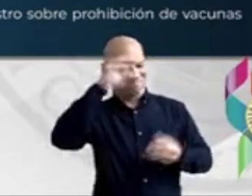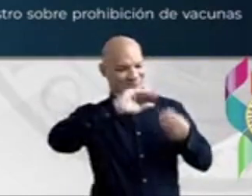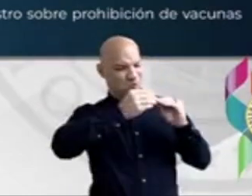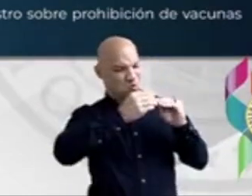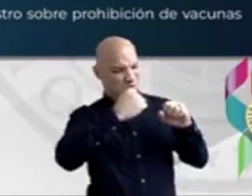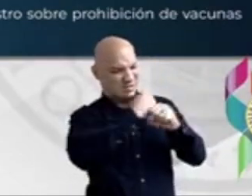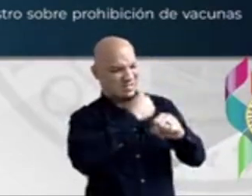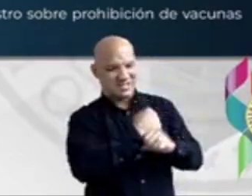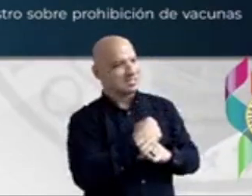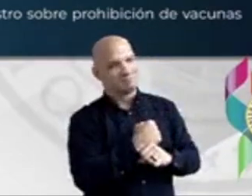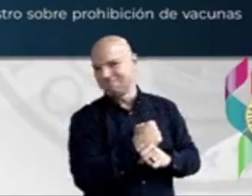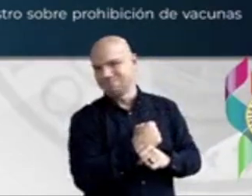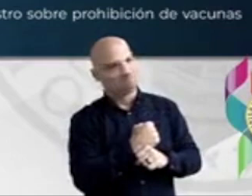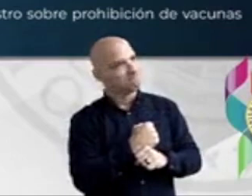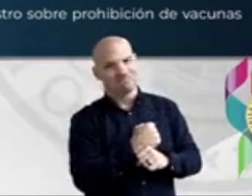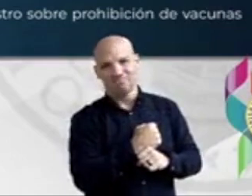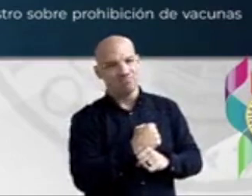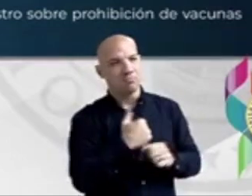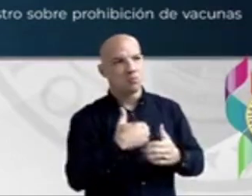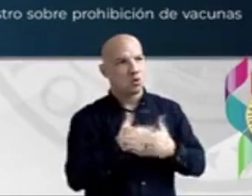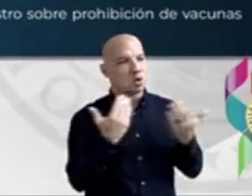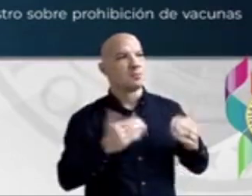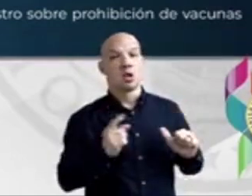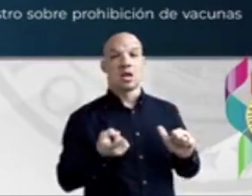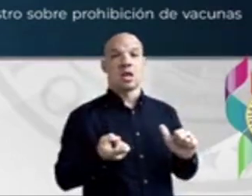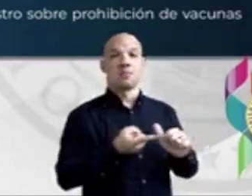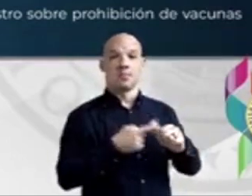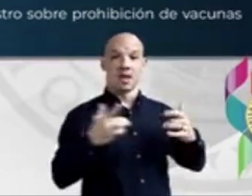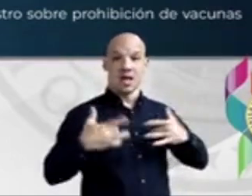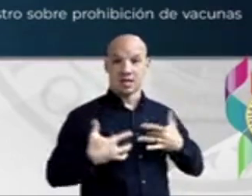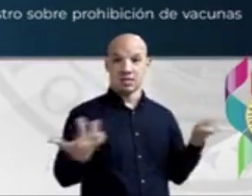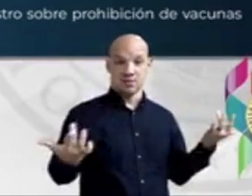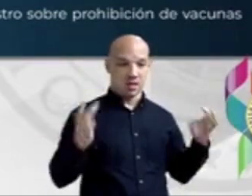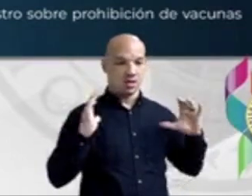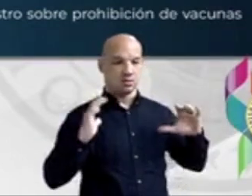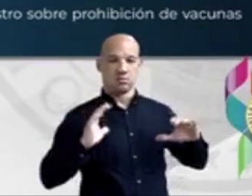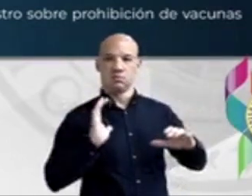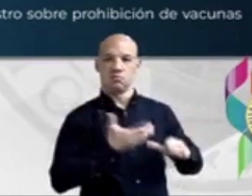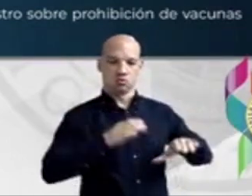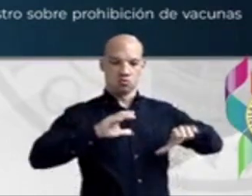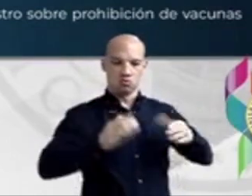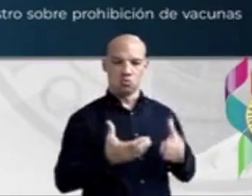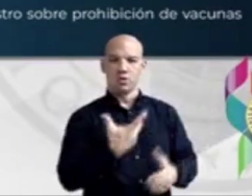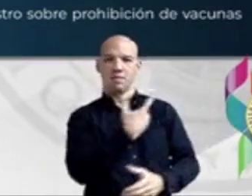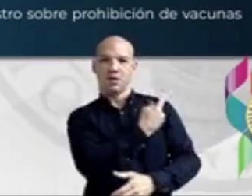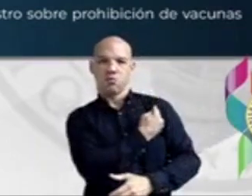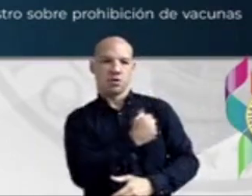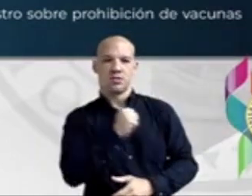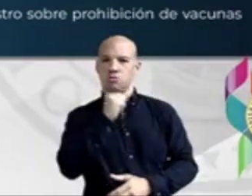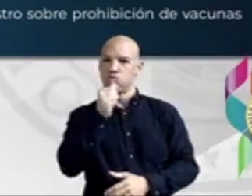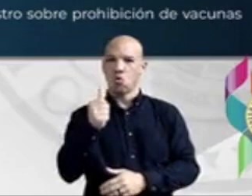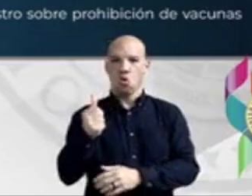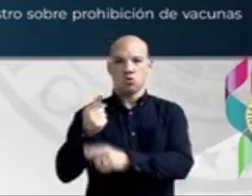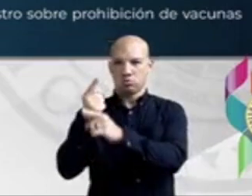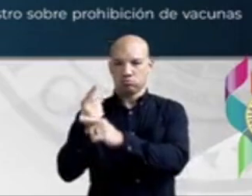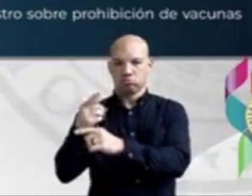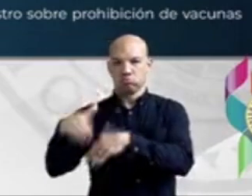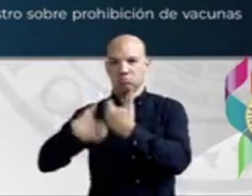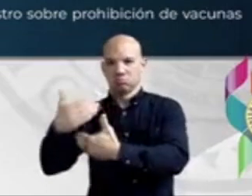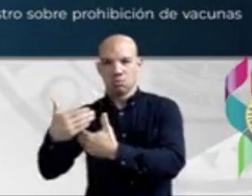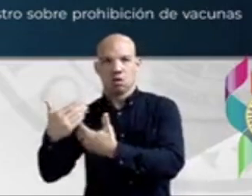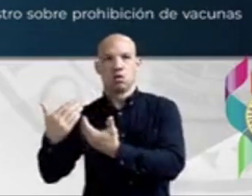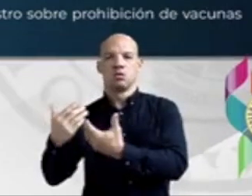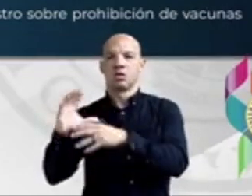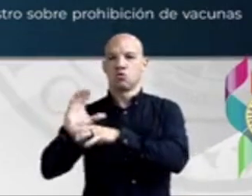tengo, pero la pudiera conseguir ver las actividades que han hecho nuestro grupo, ¿verdad?, de vacunadores no tradicionales. No obstante, nosotros